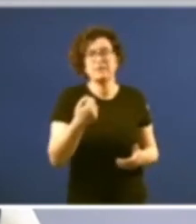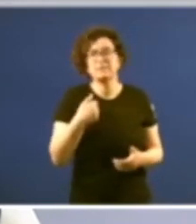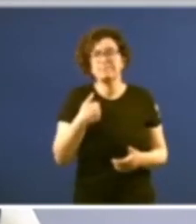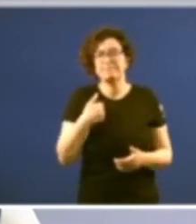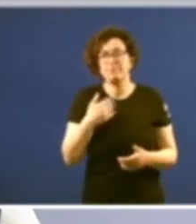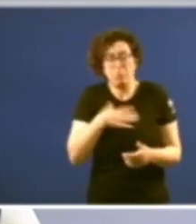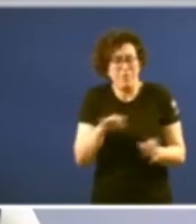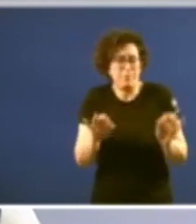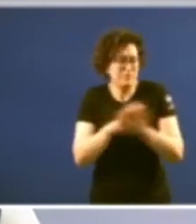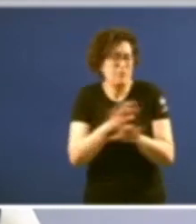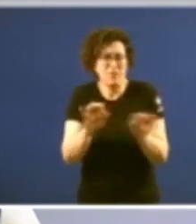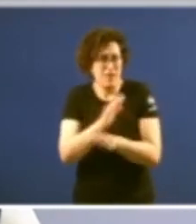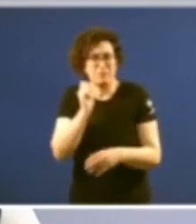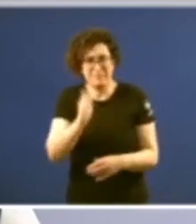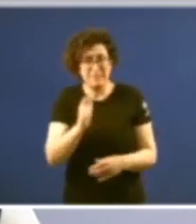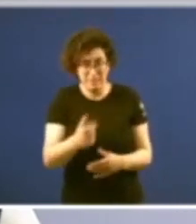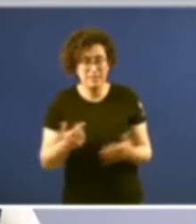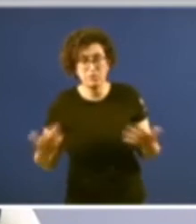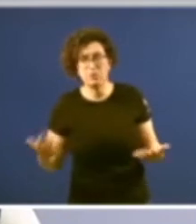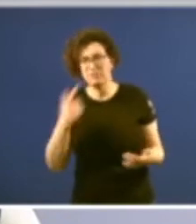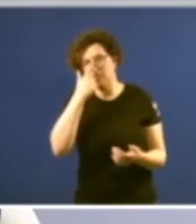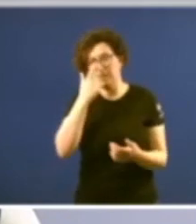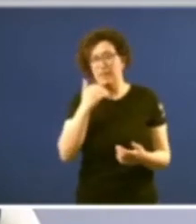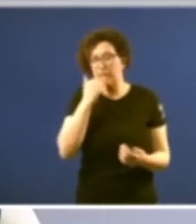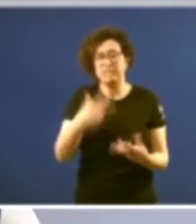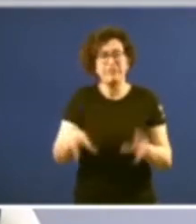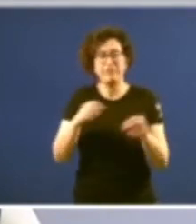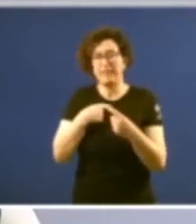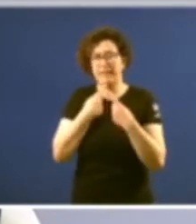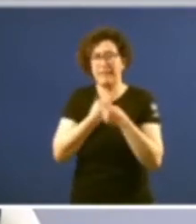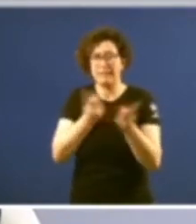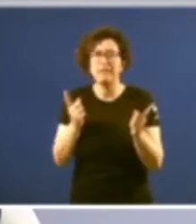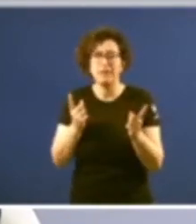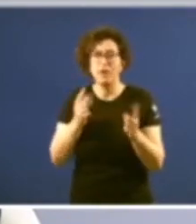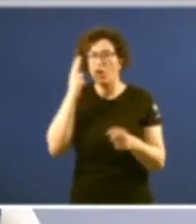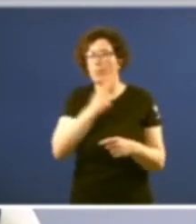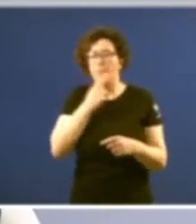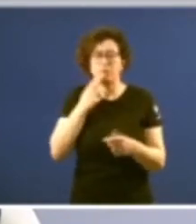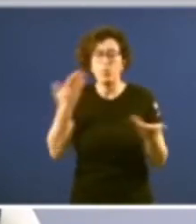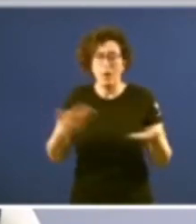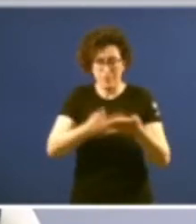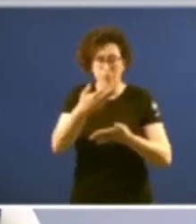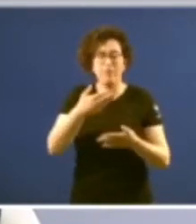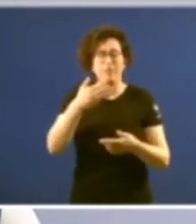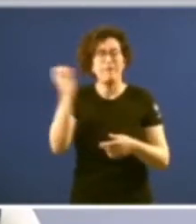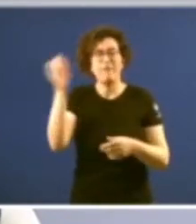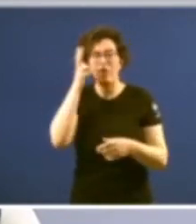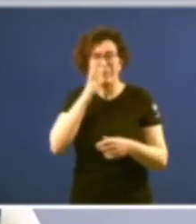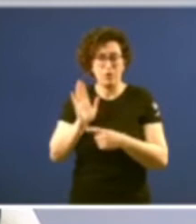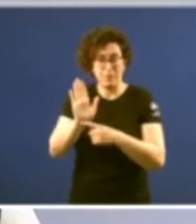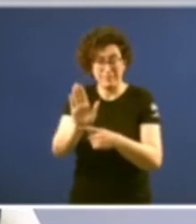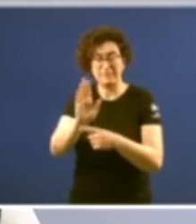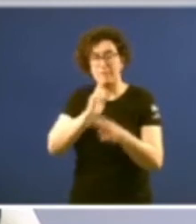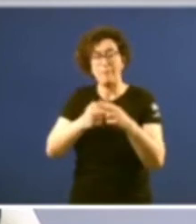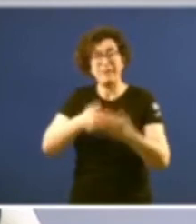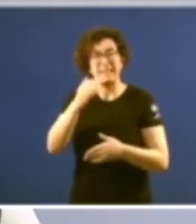equivocarnos permanentemente para rematar o que me gustaría indicar o compromiso de Faro de Vigo o grupo que representa que prensa ibérica